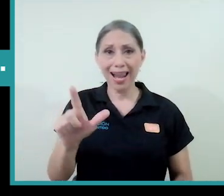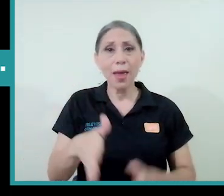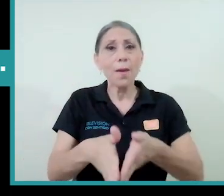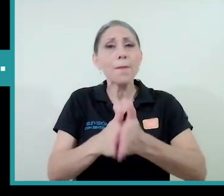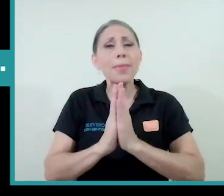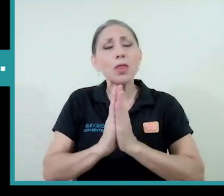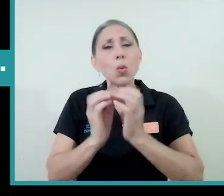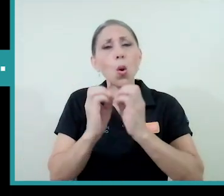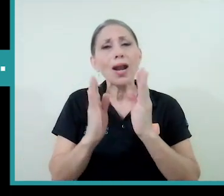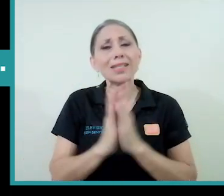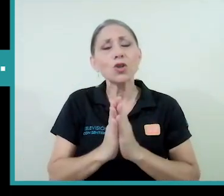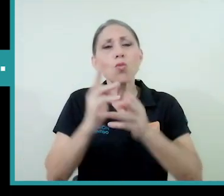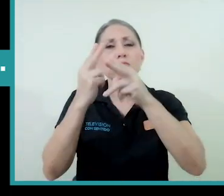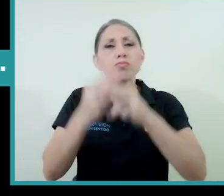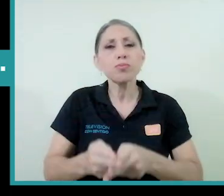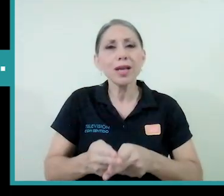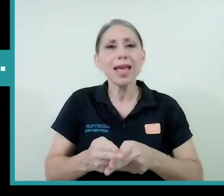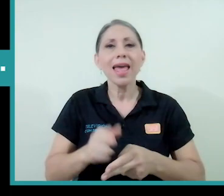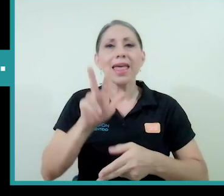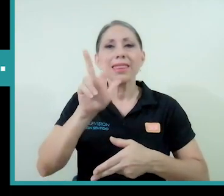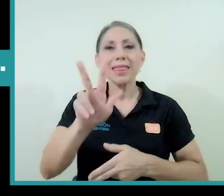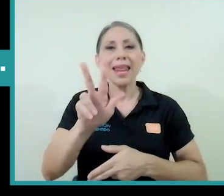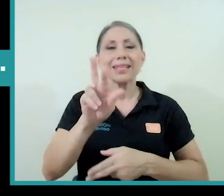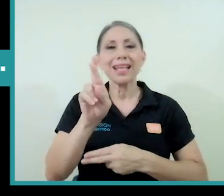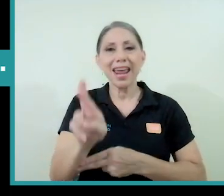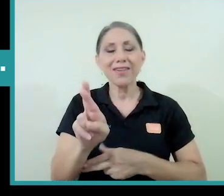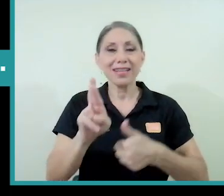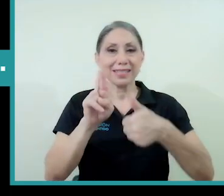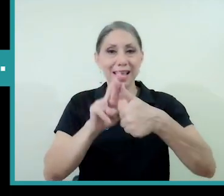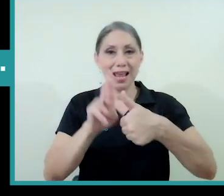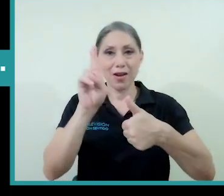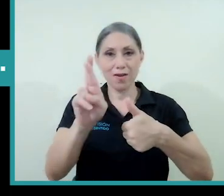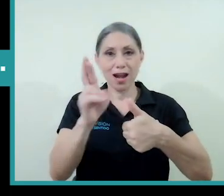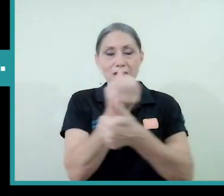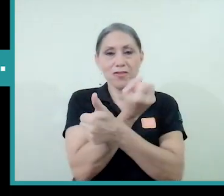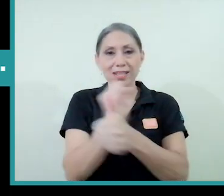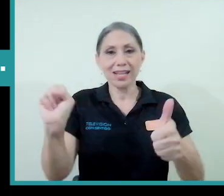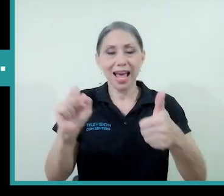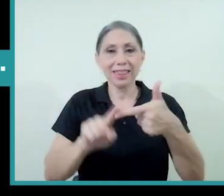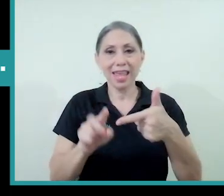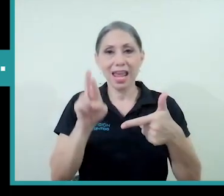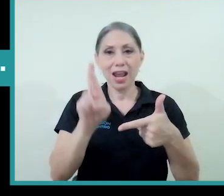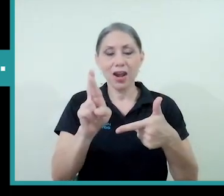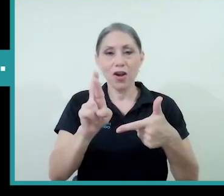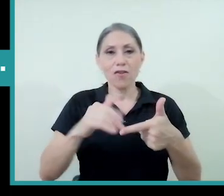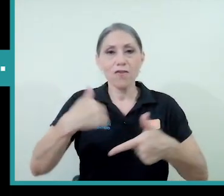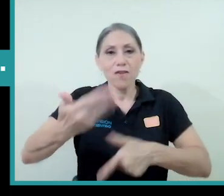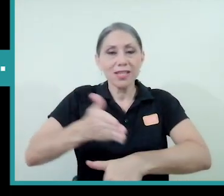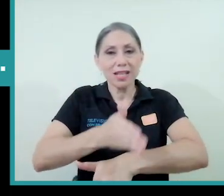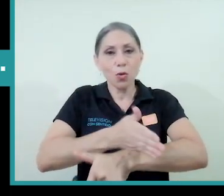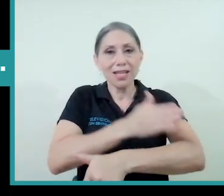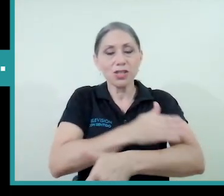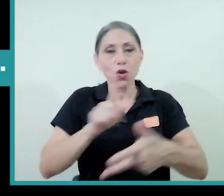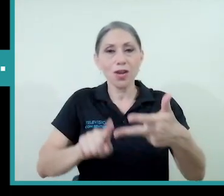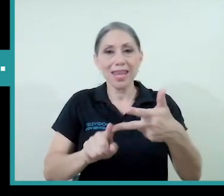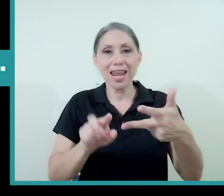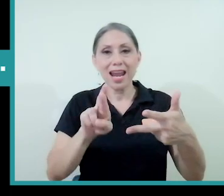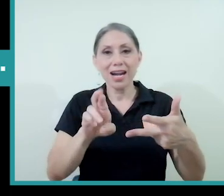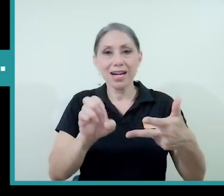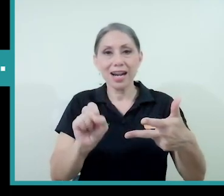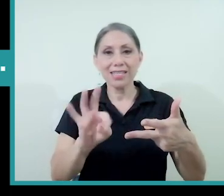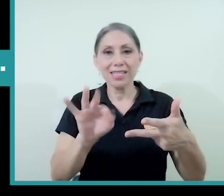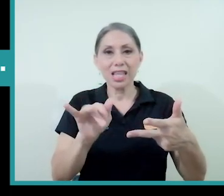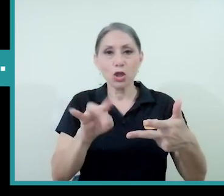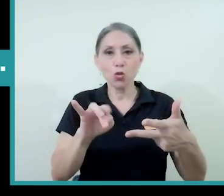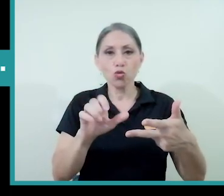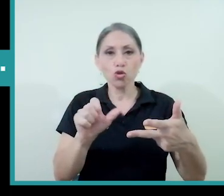R's, que significa Rescate, Restauración y Restitución de Costa Rica. El mensaje que da